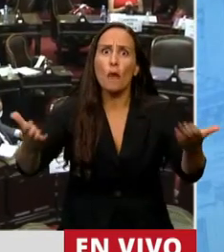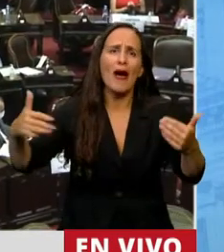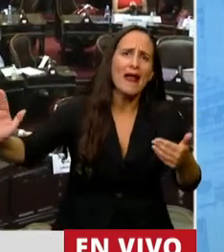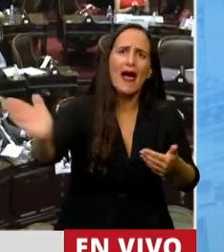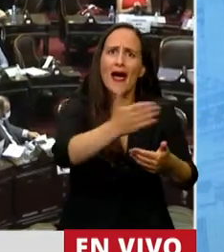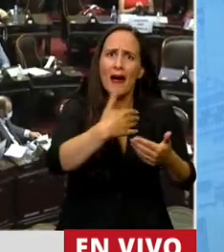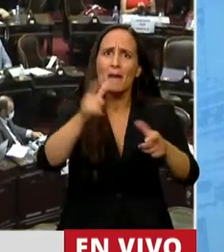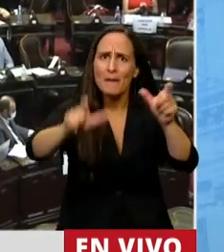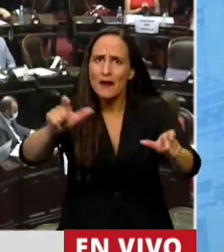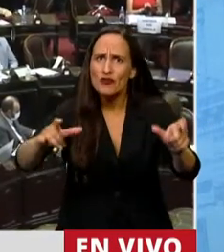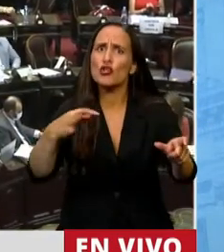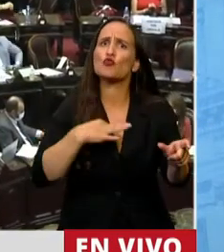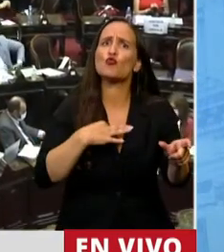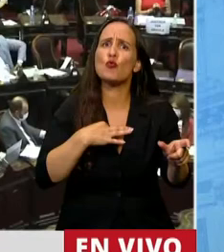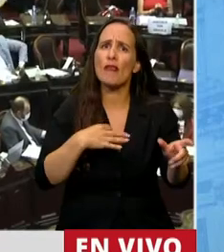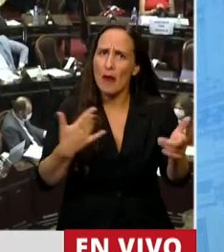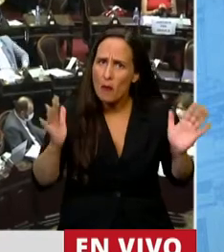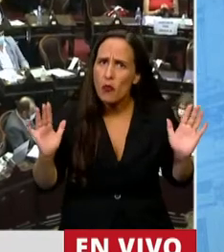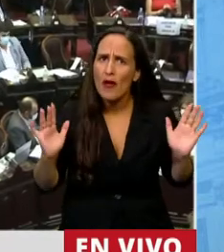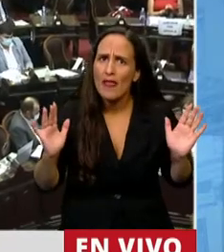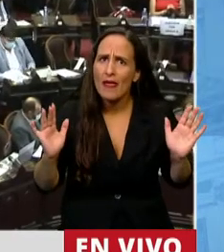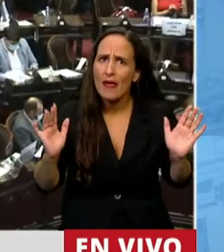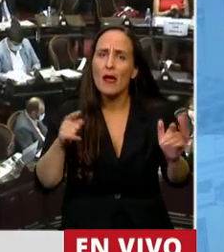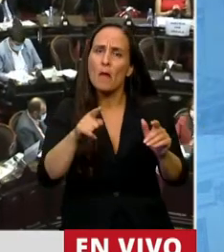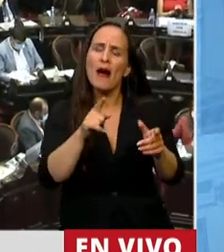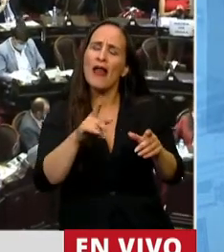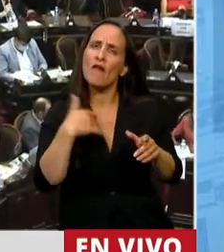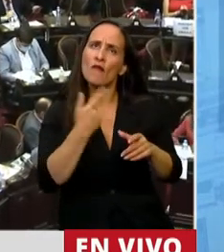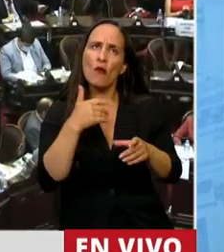concepto de representatividad de quienes nos gobiernan.